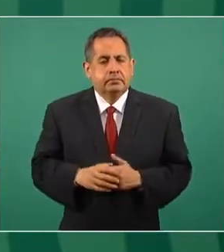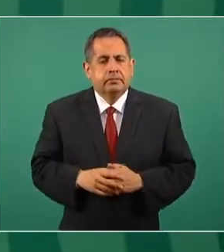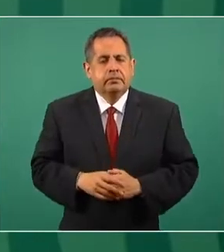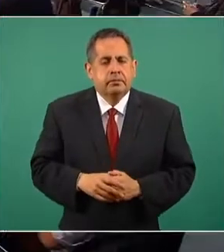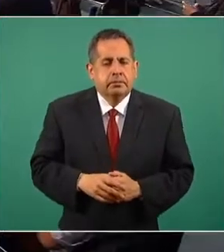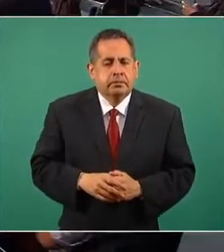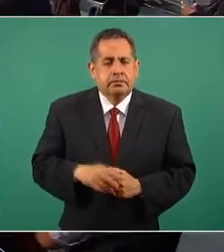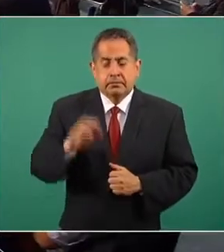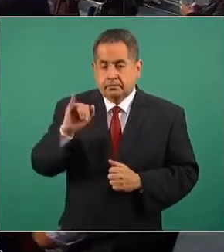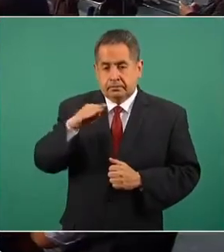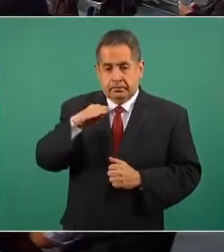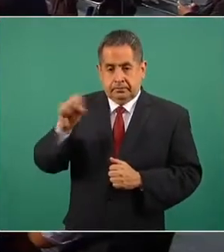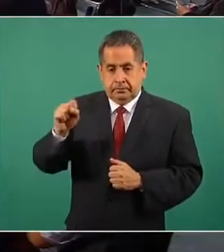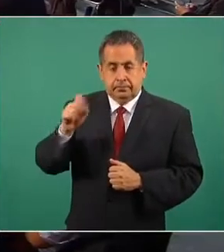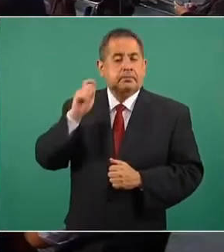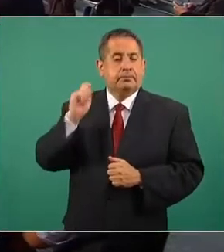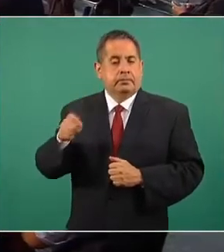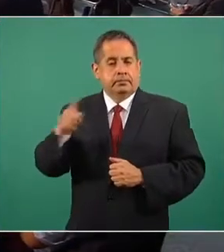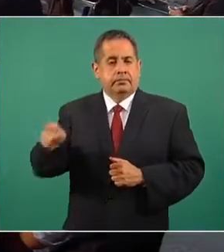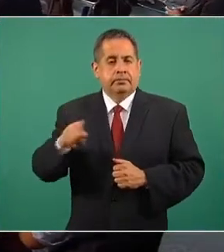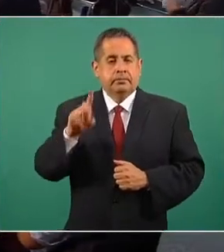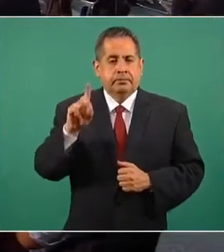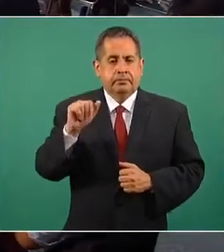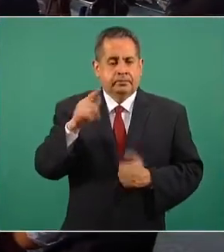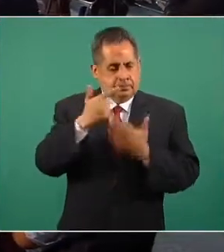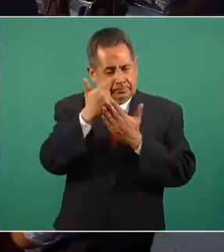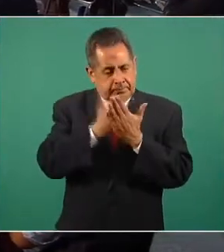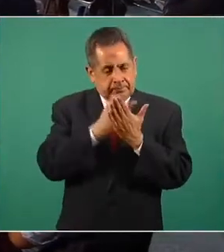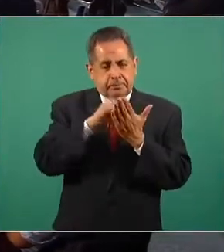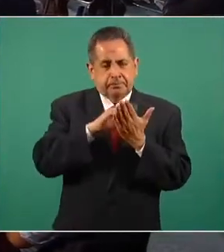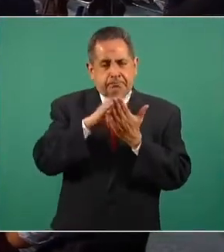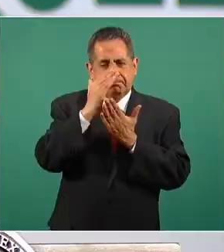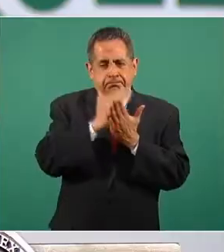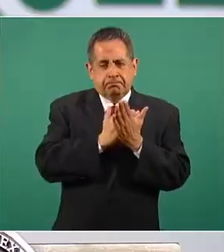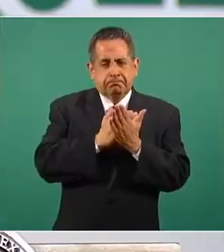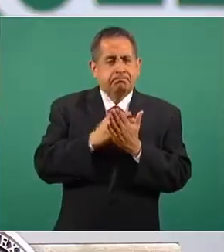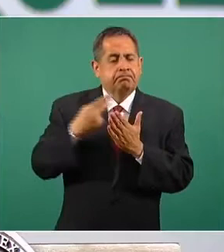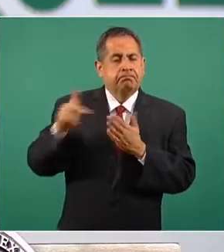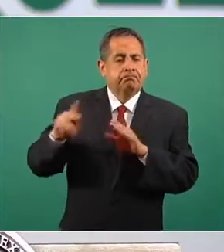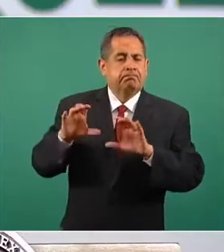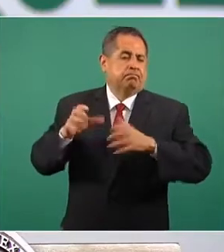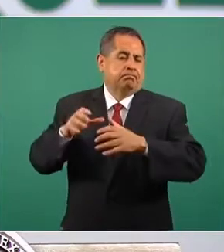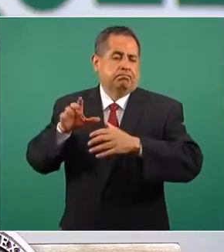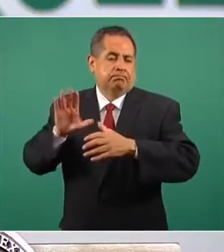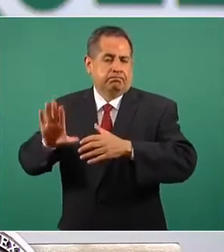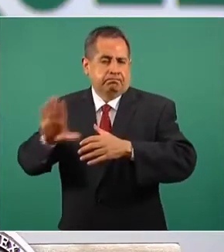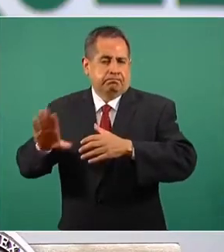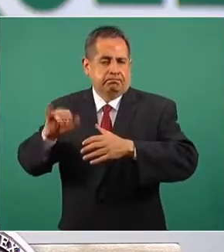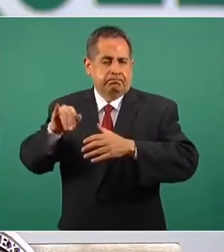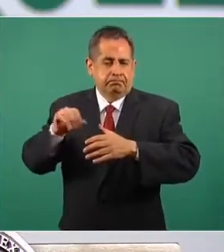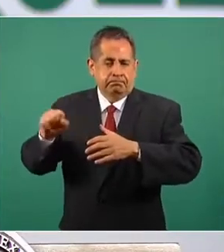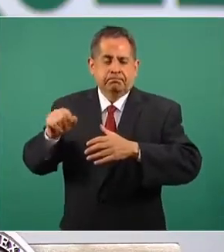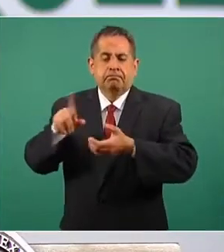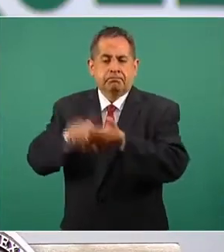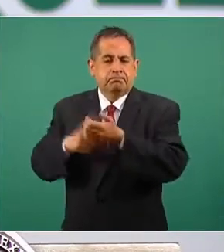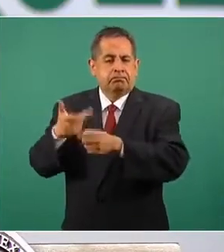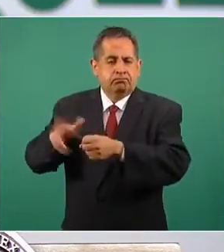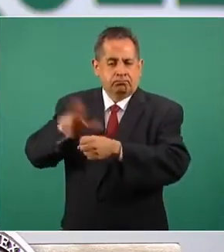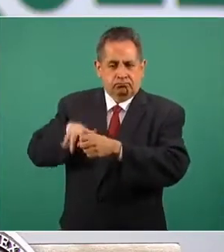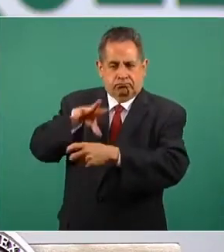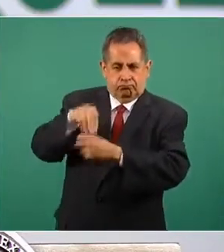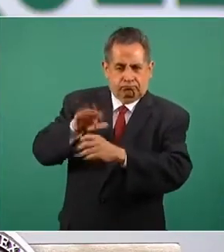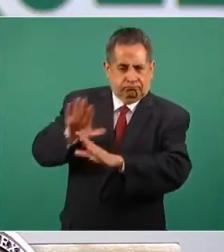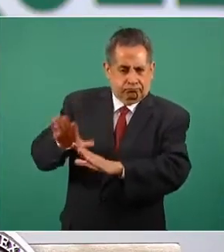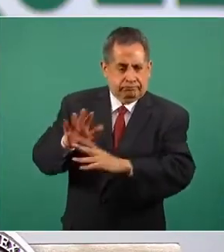el IMSS, que es una base de datos, pero que ese solamente corresponde al personal de salud. En este